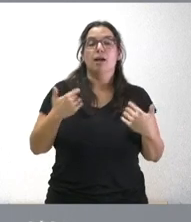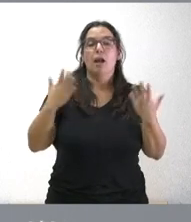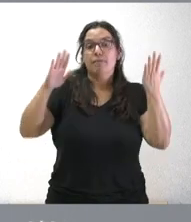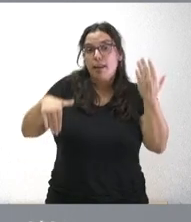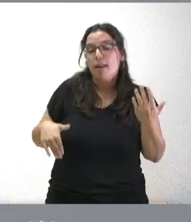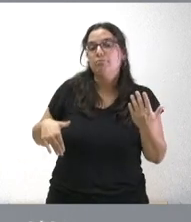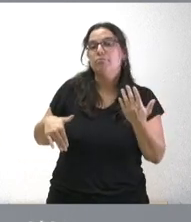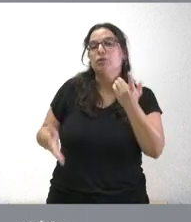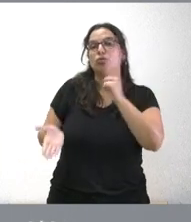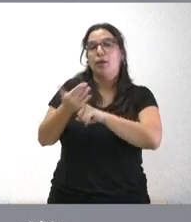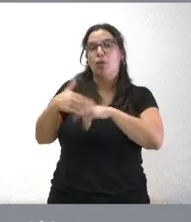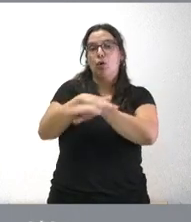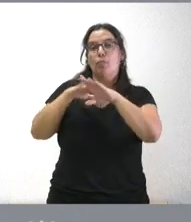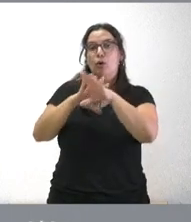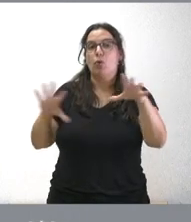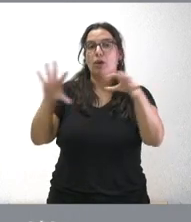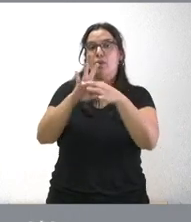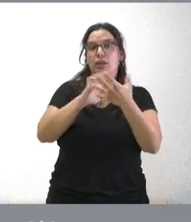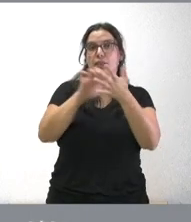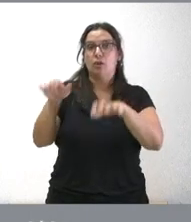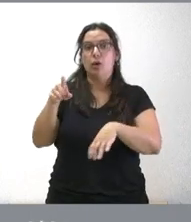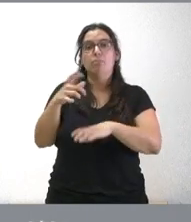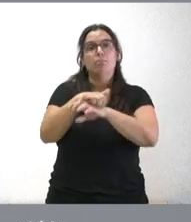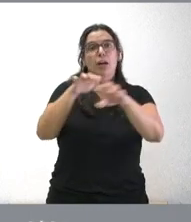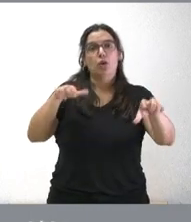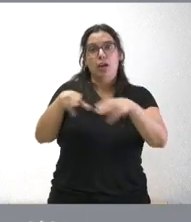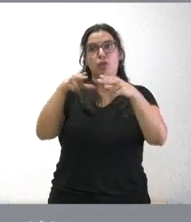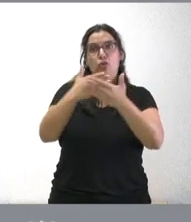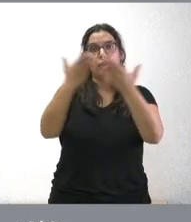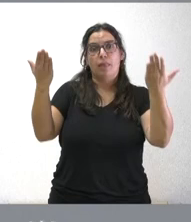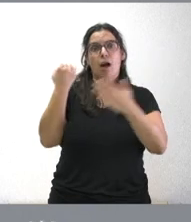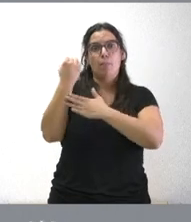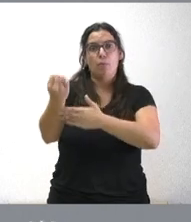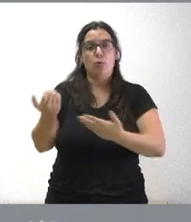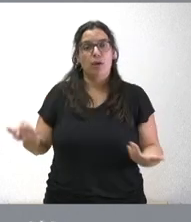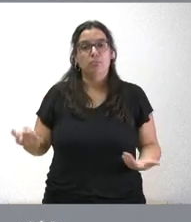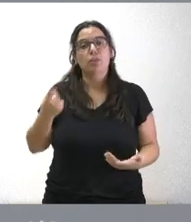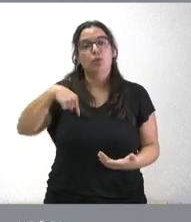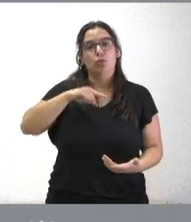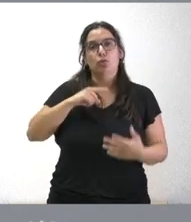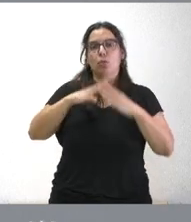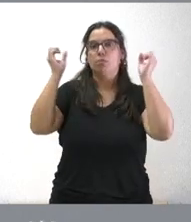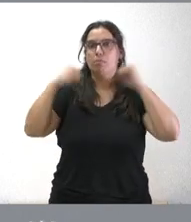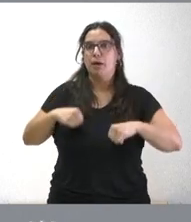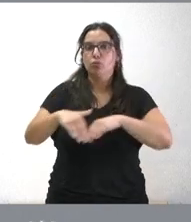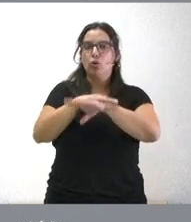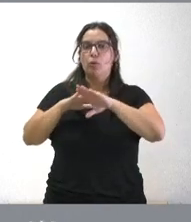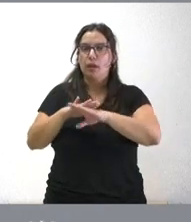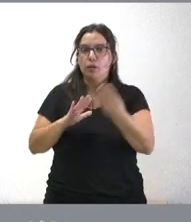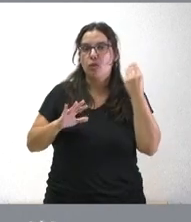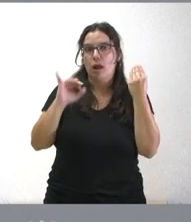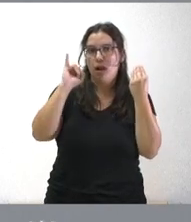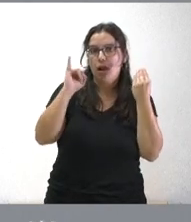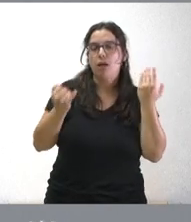gobierno en coalición en Castilla y León que tiene el respaldo mayoritario de la sociedad de Castilla y León y en el cual nosotros tenemos un pacto de gobierno un